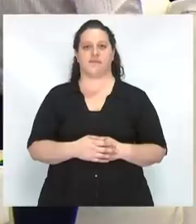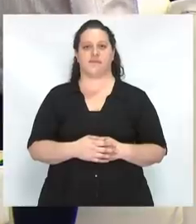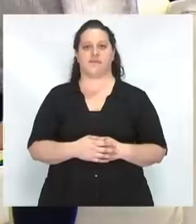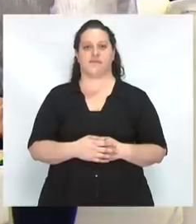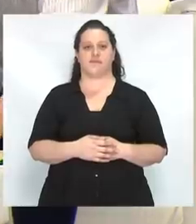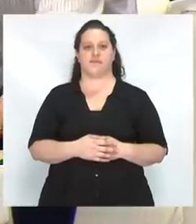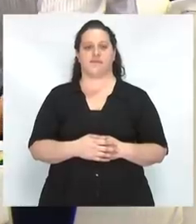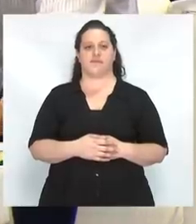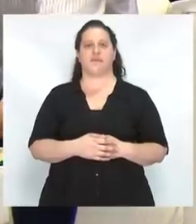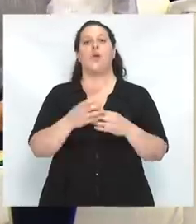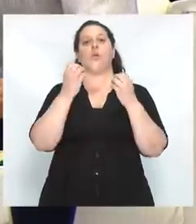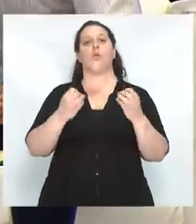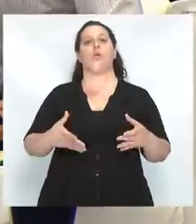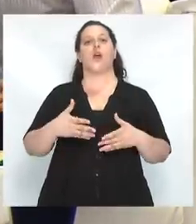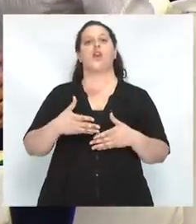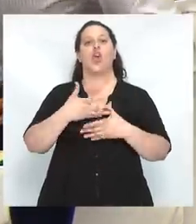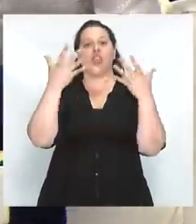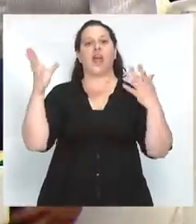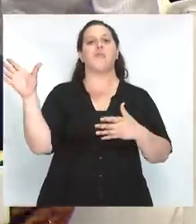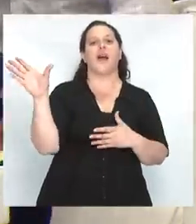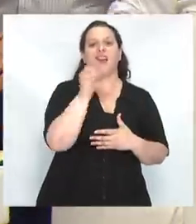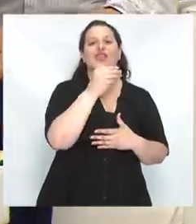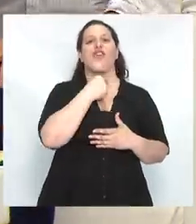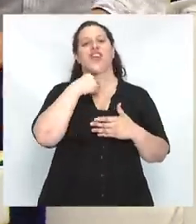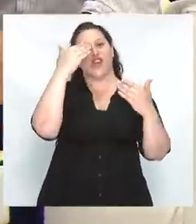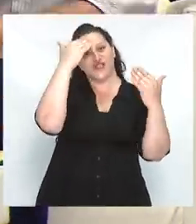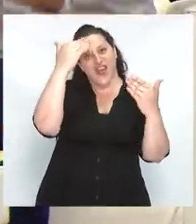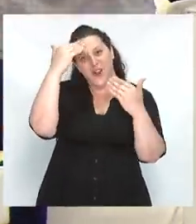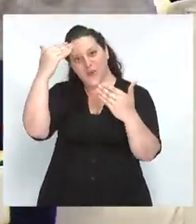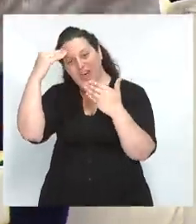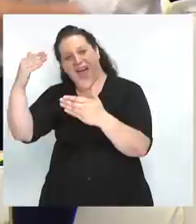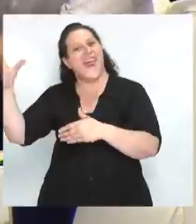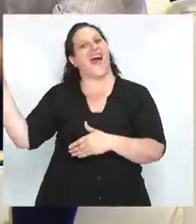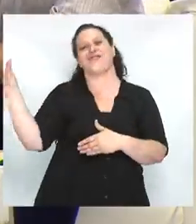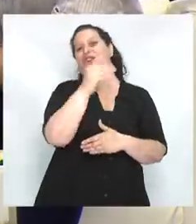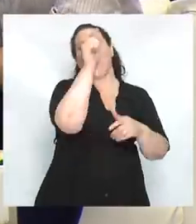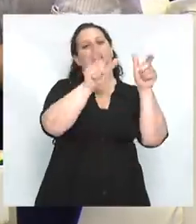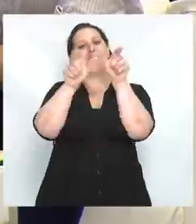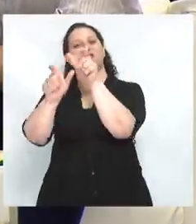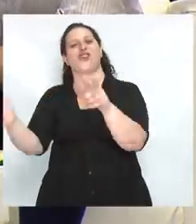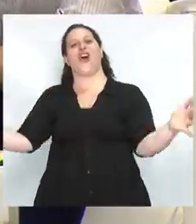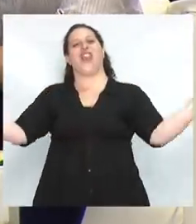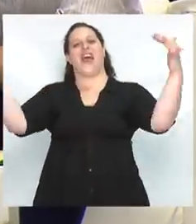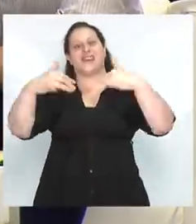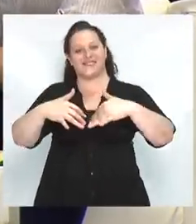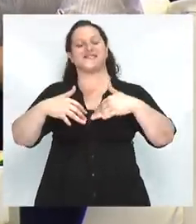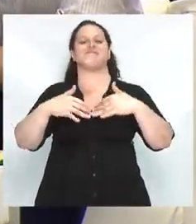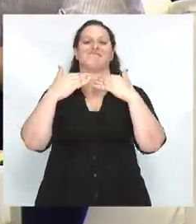Oigan, muy buenos días a todos. Saludar a todas las personas que se han hecho presentes acá.